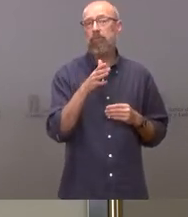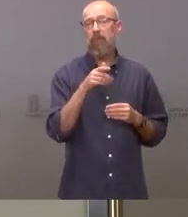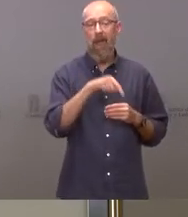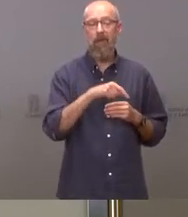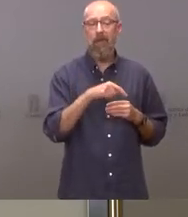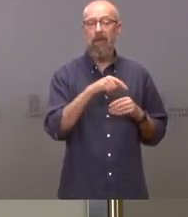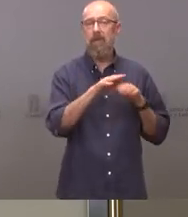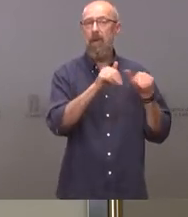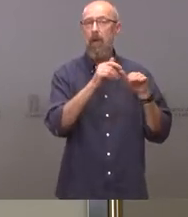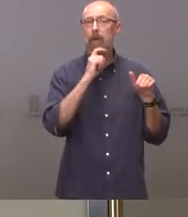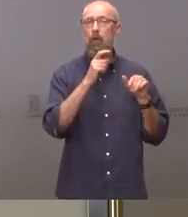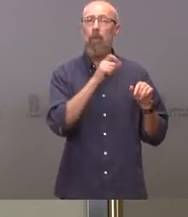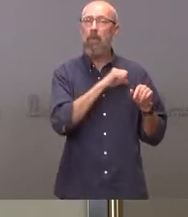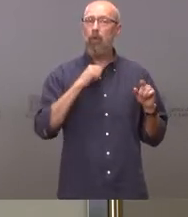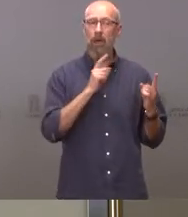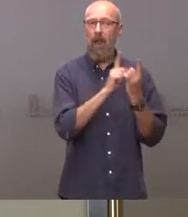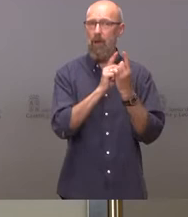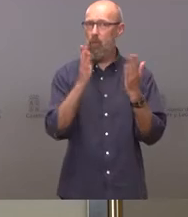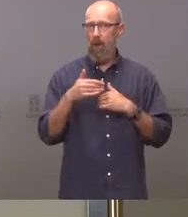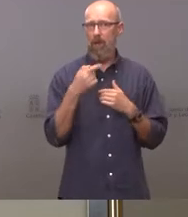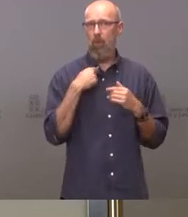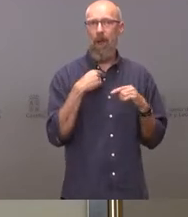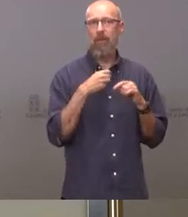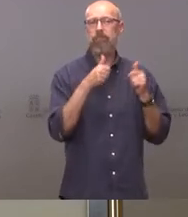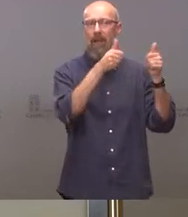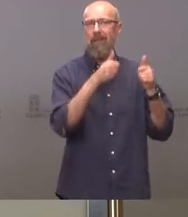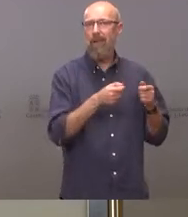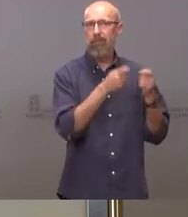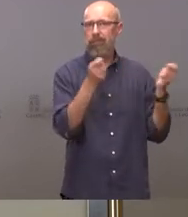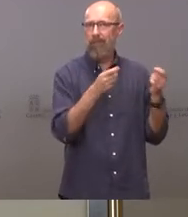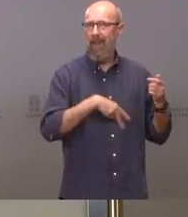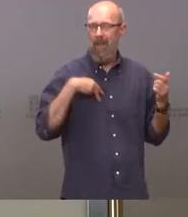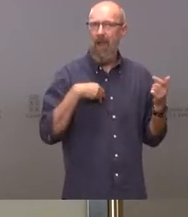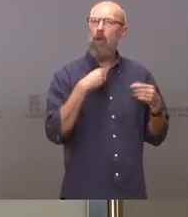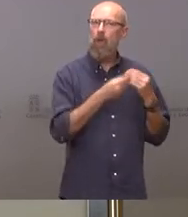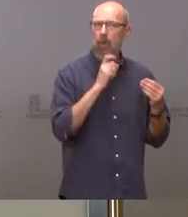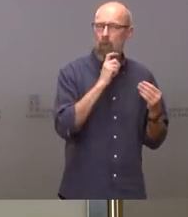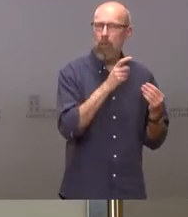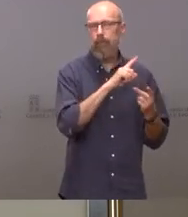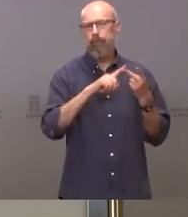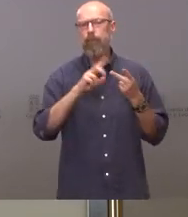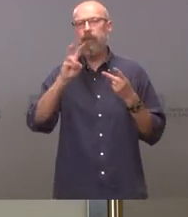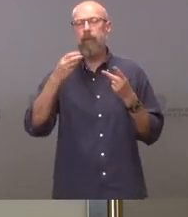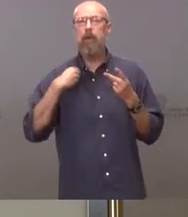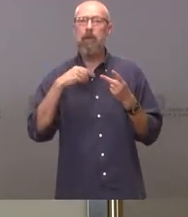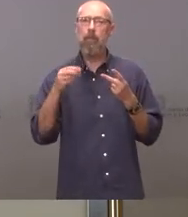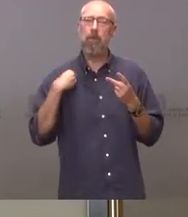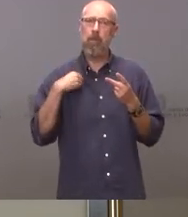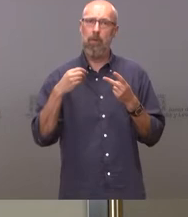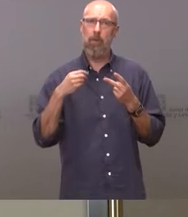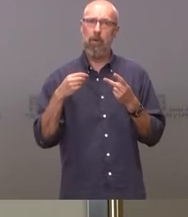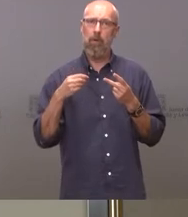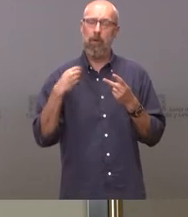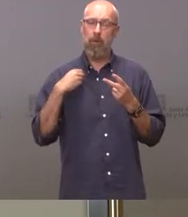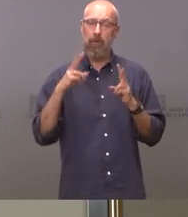no son personalizados y por otro lado quería preguntar por los motivos de la repesca del doctor Arran Velasco para las gerencias del